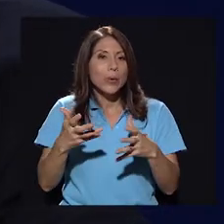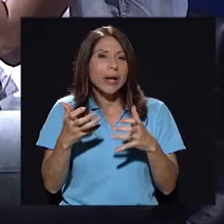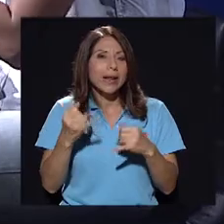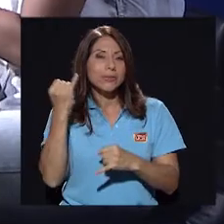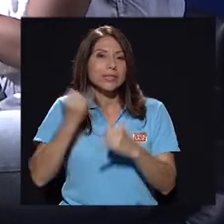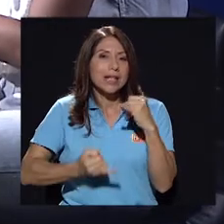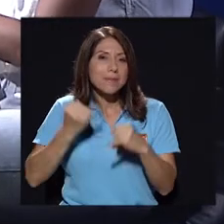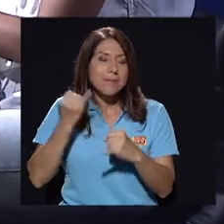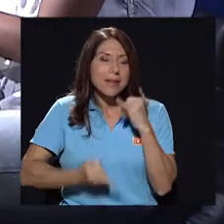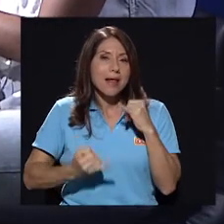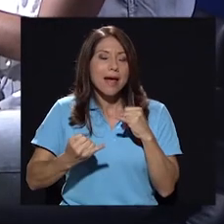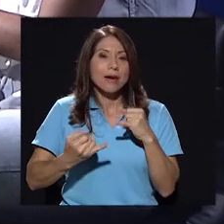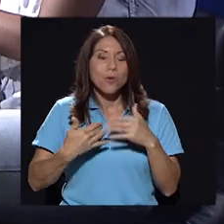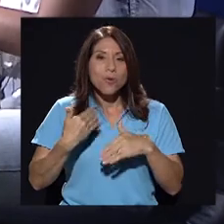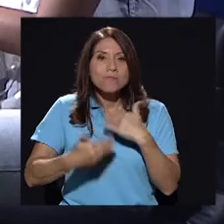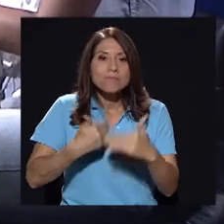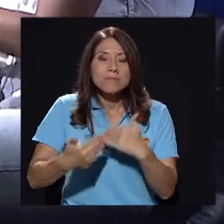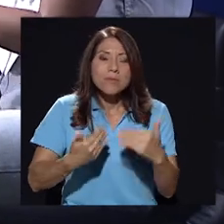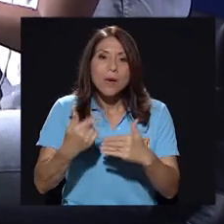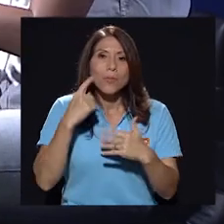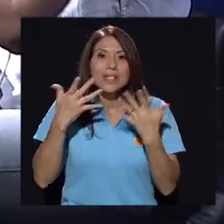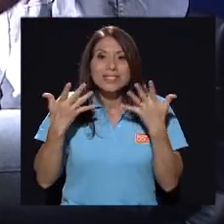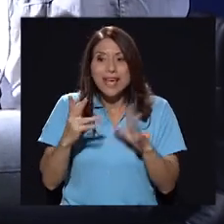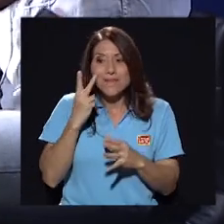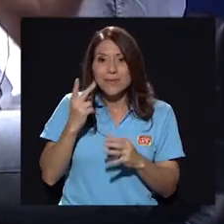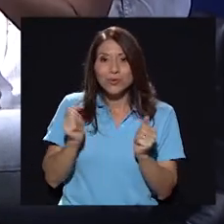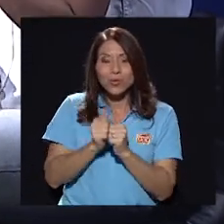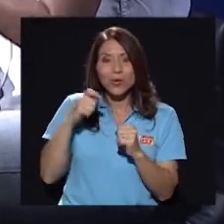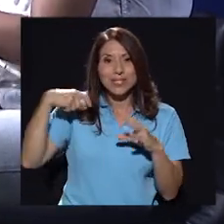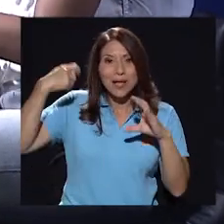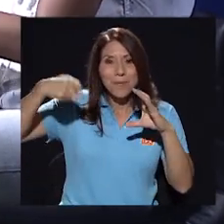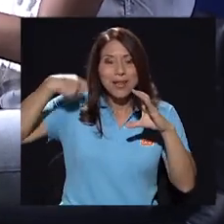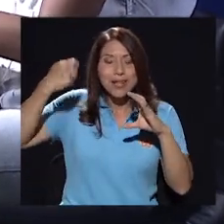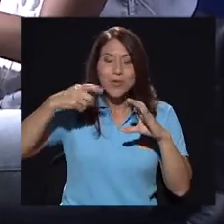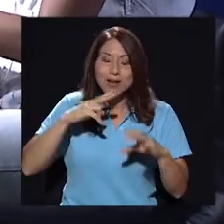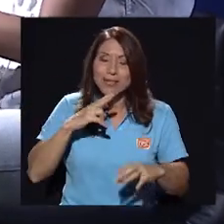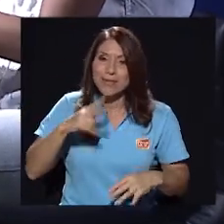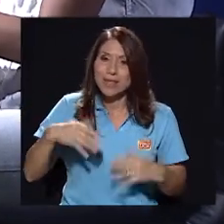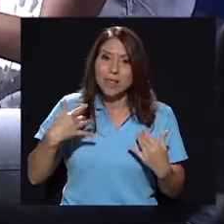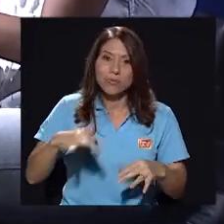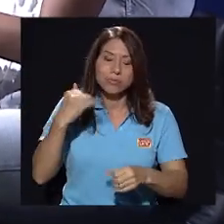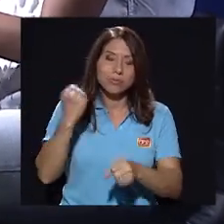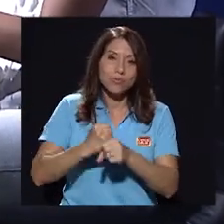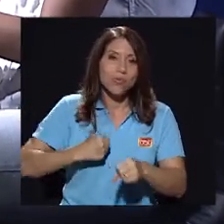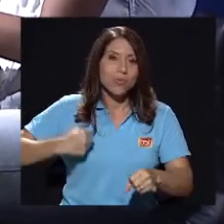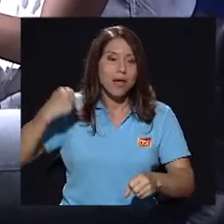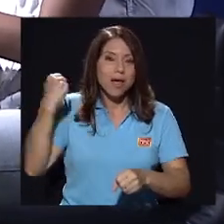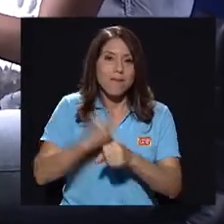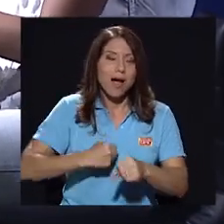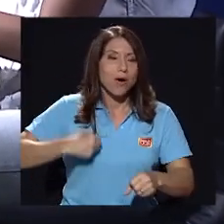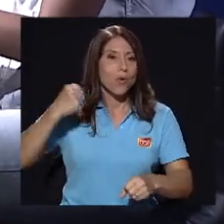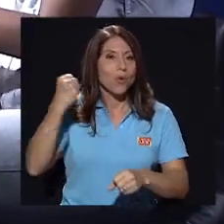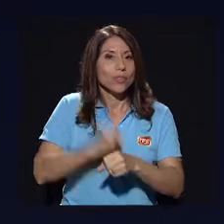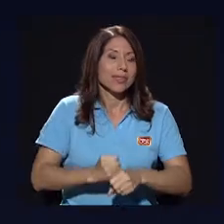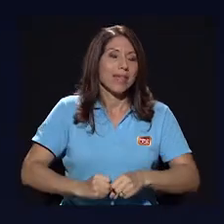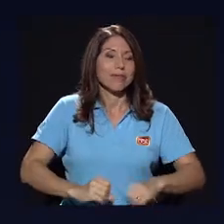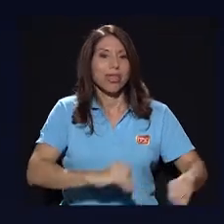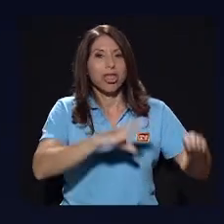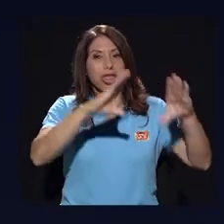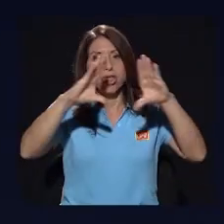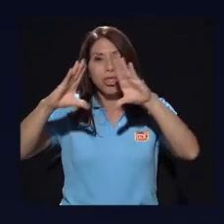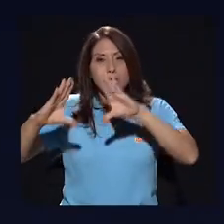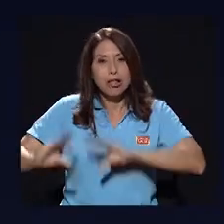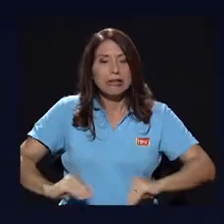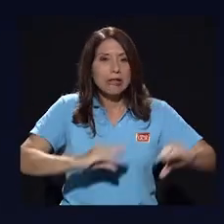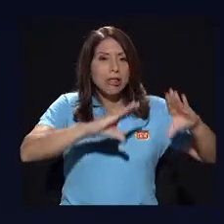terminar como de entrarle porque ya vimos con esta película que es de verdad un trabajo así de 24